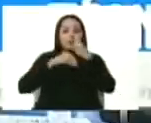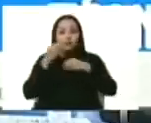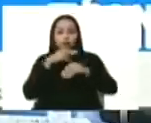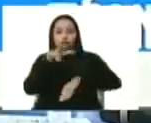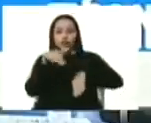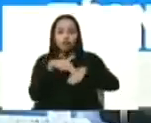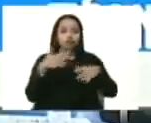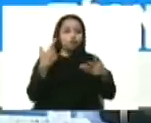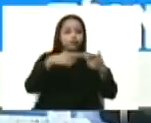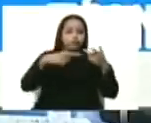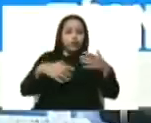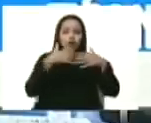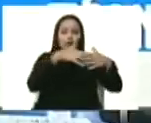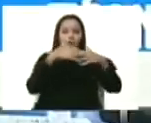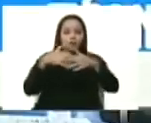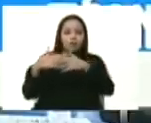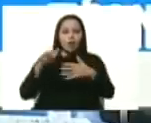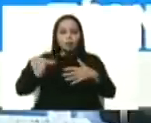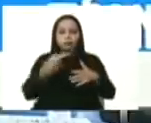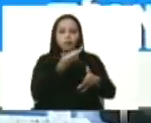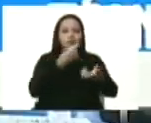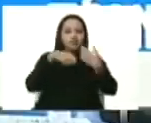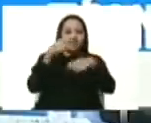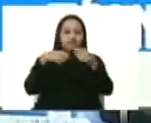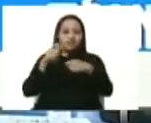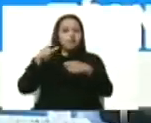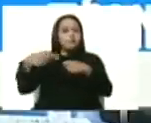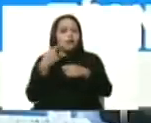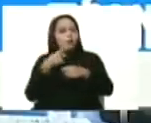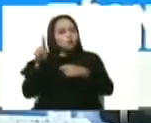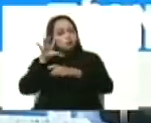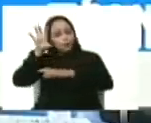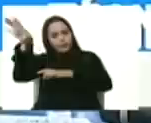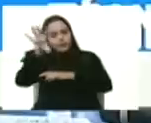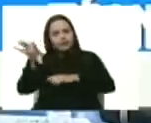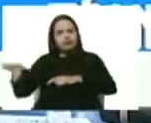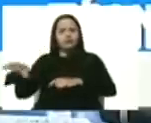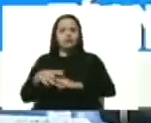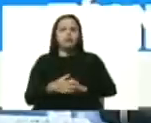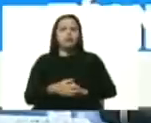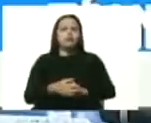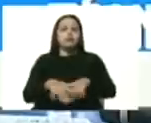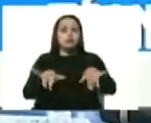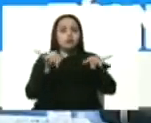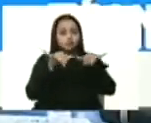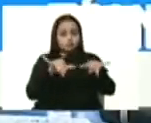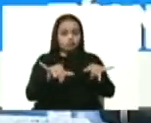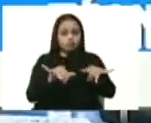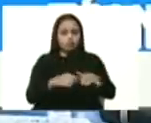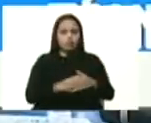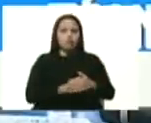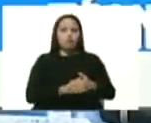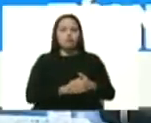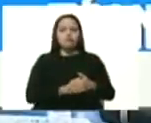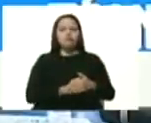del motor exportador también, su componente y su vocación exportadora. Y de allí, bueno, estuvimos